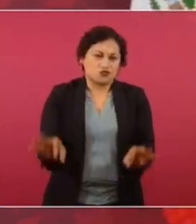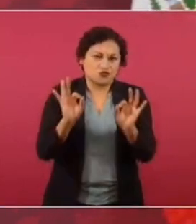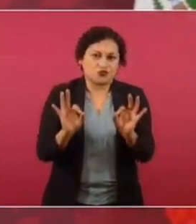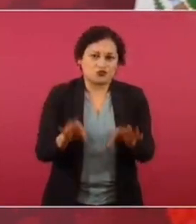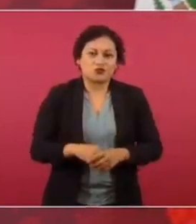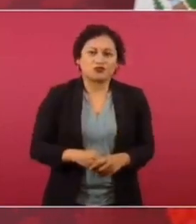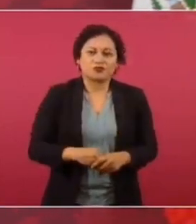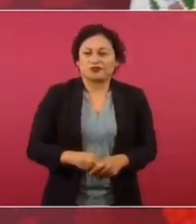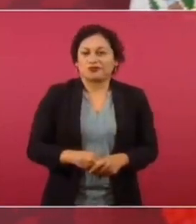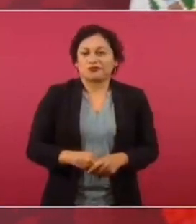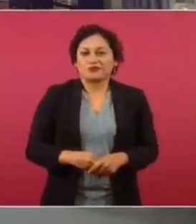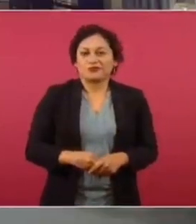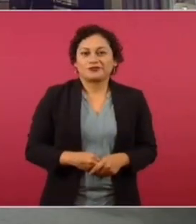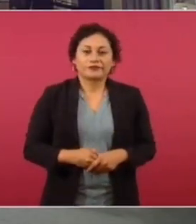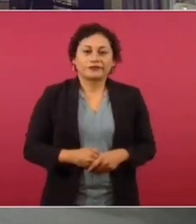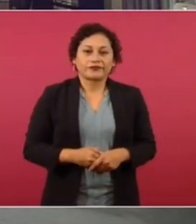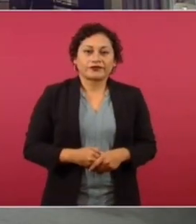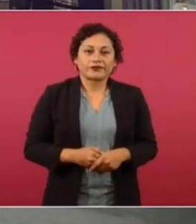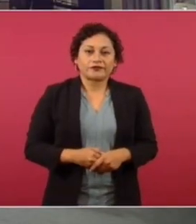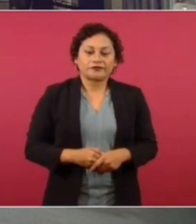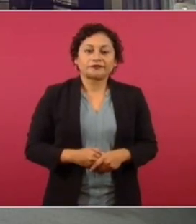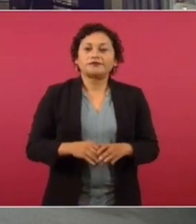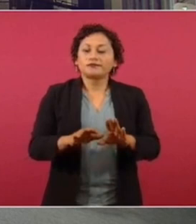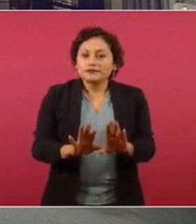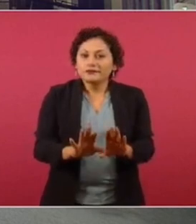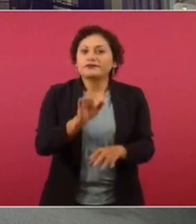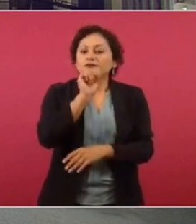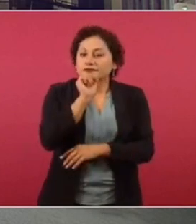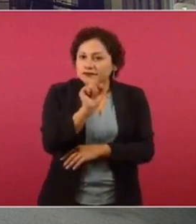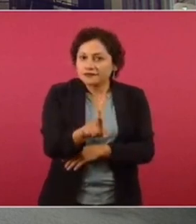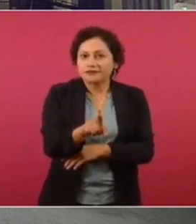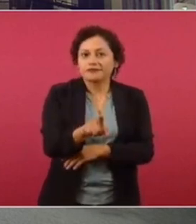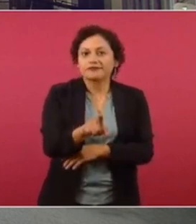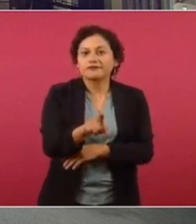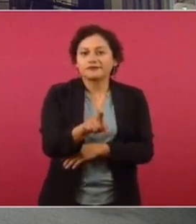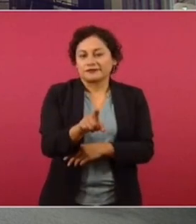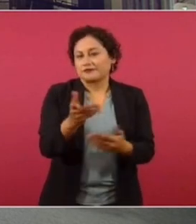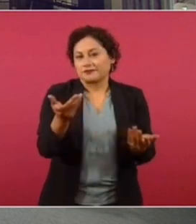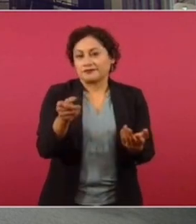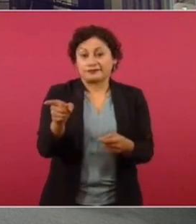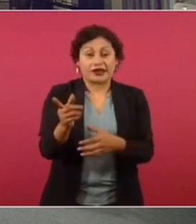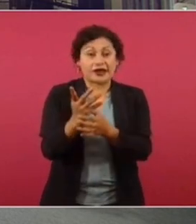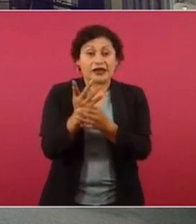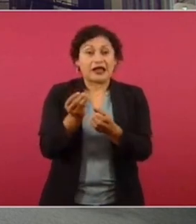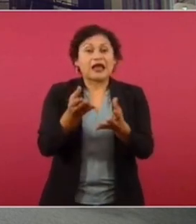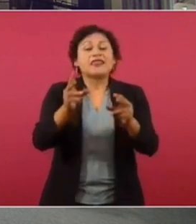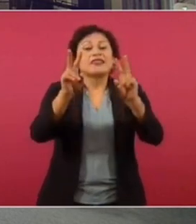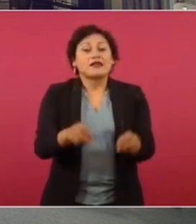buenísimo. Y hablando de seguridad, Calderón,